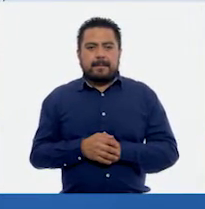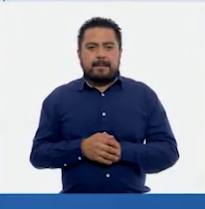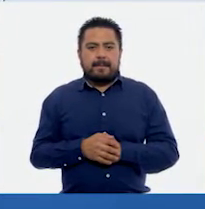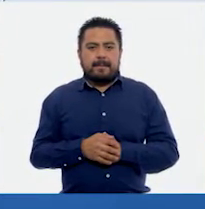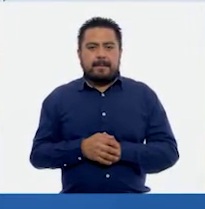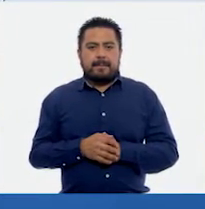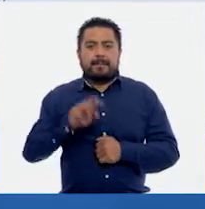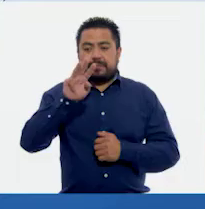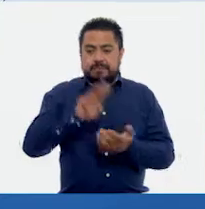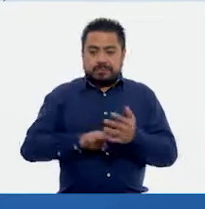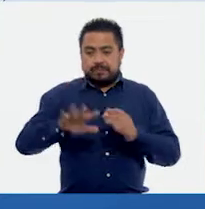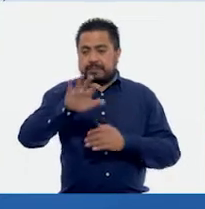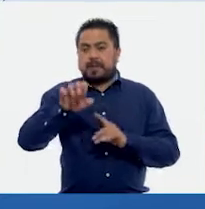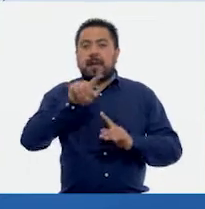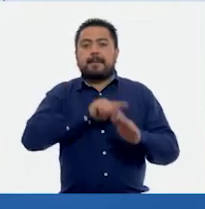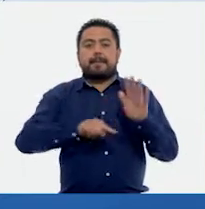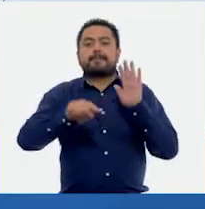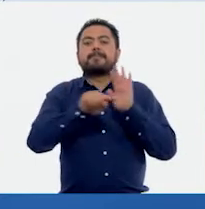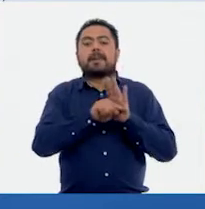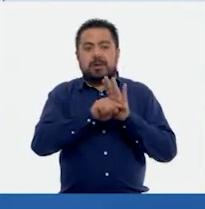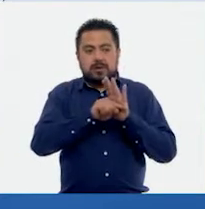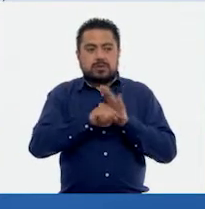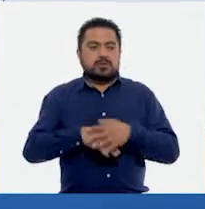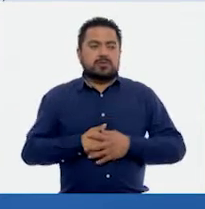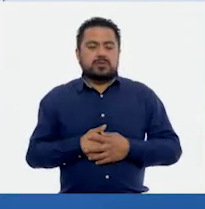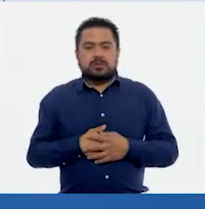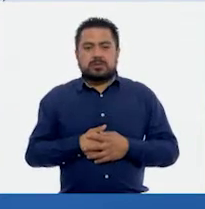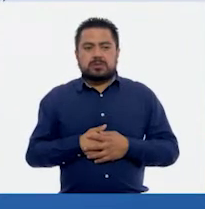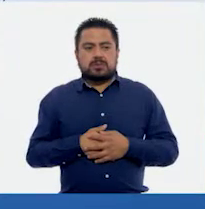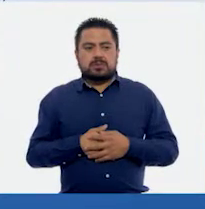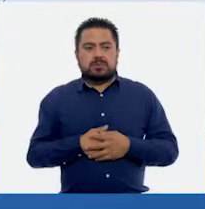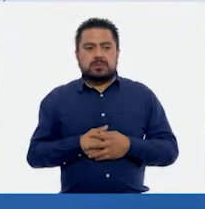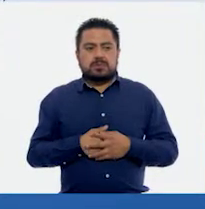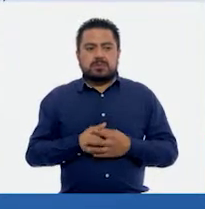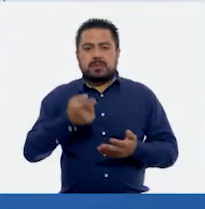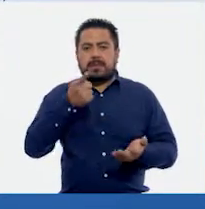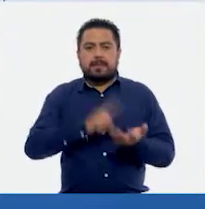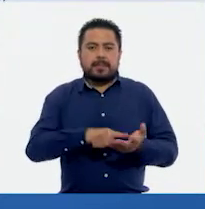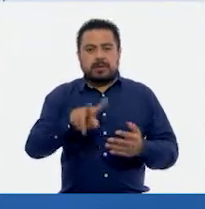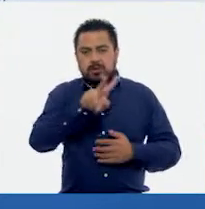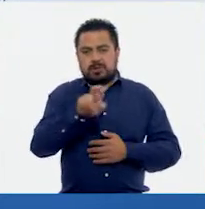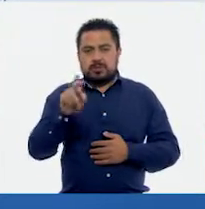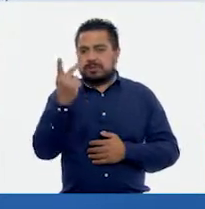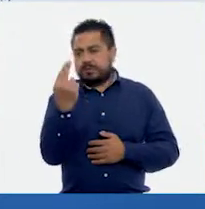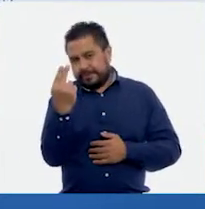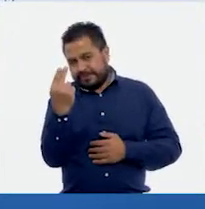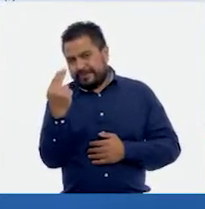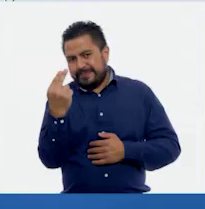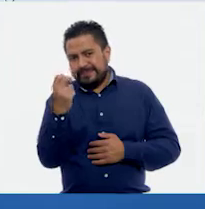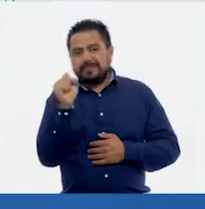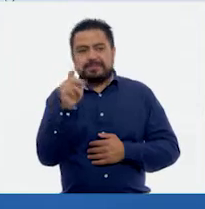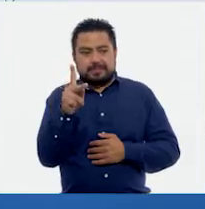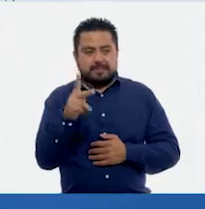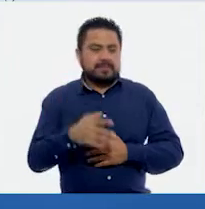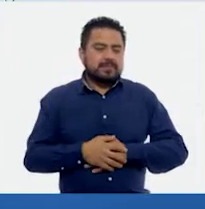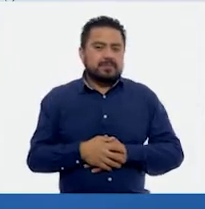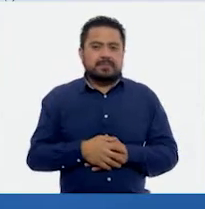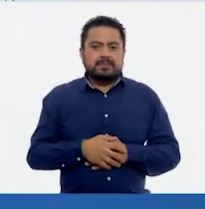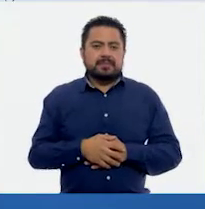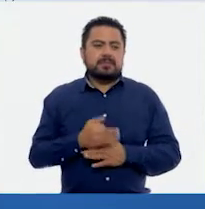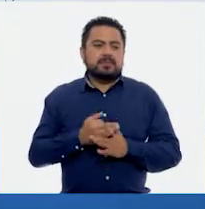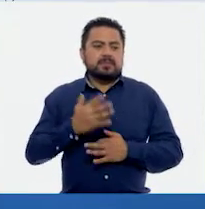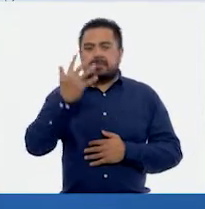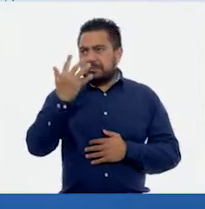3,500 menos 1,225. Ajá. Tenemos